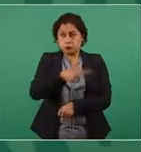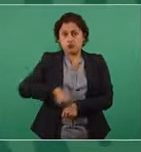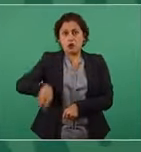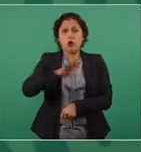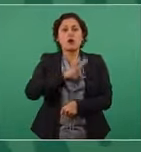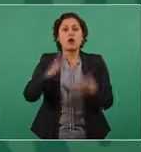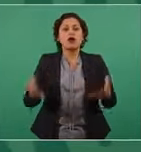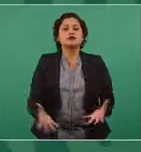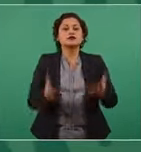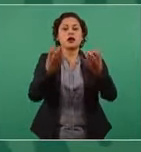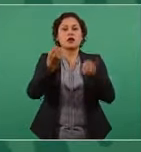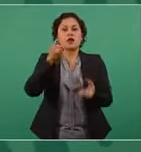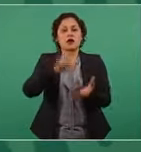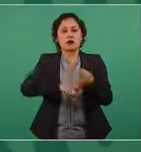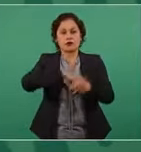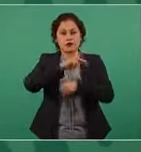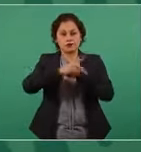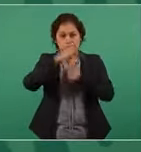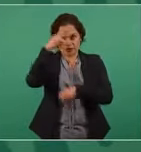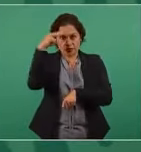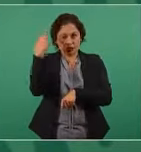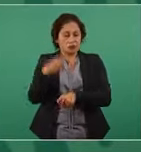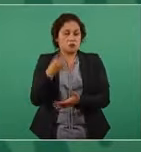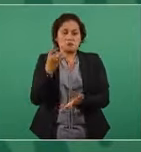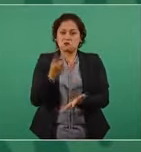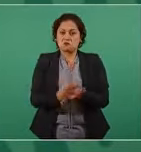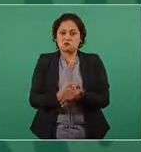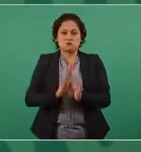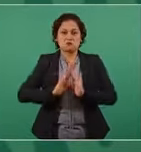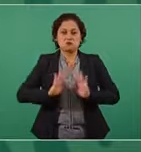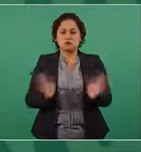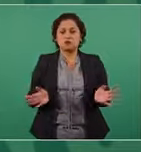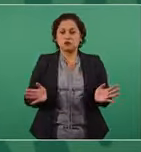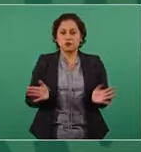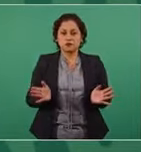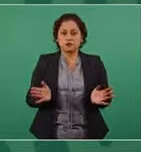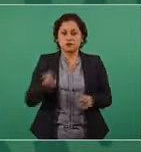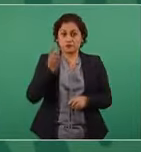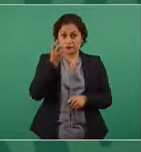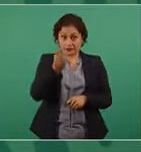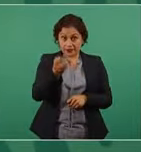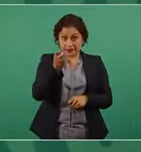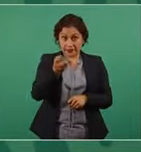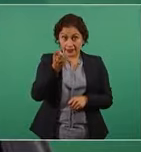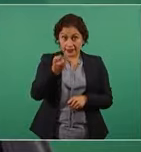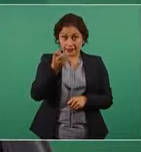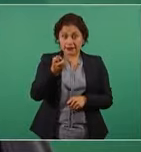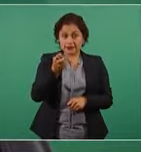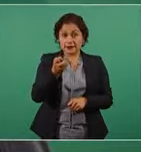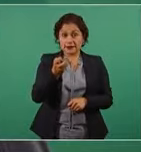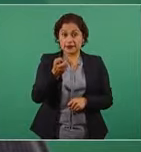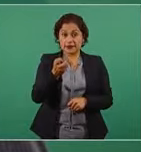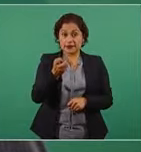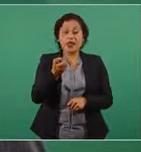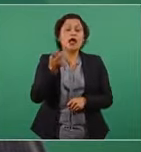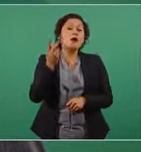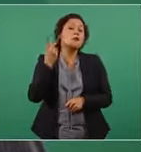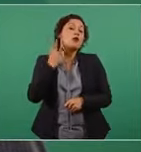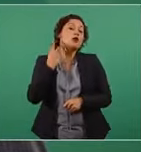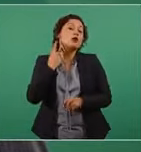esa es una de las elecciones de política